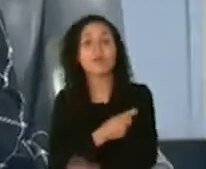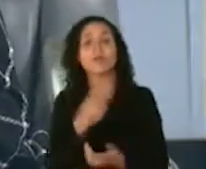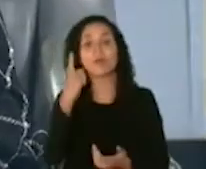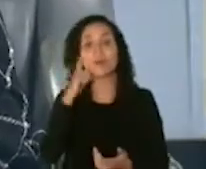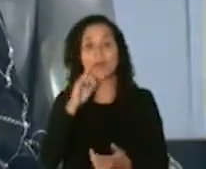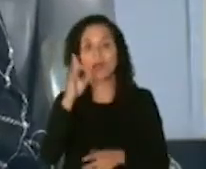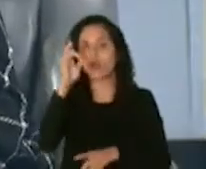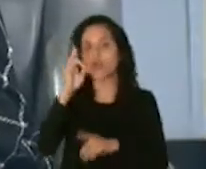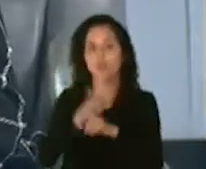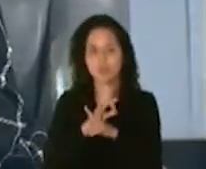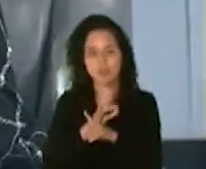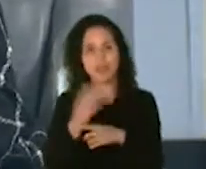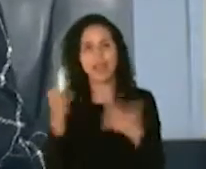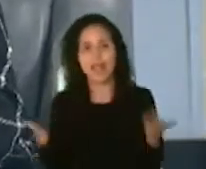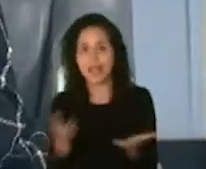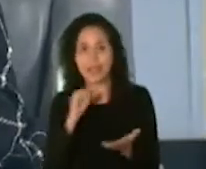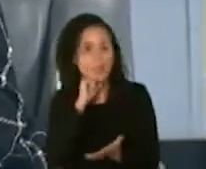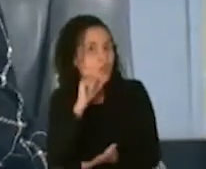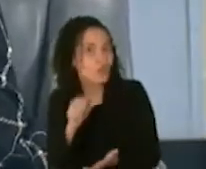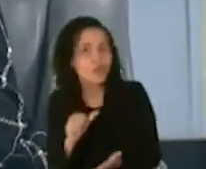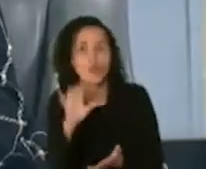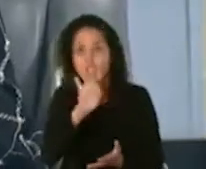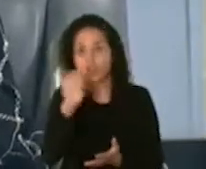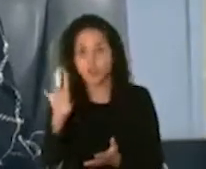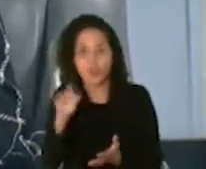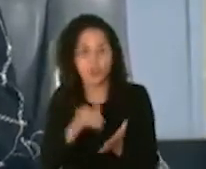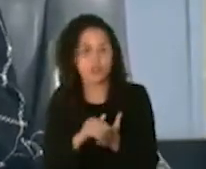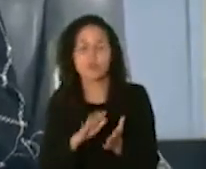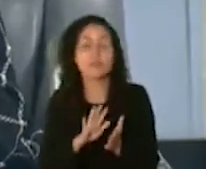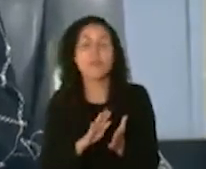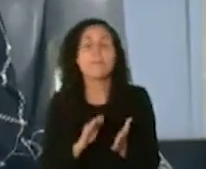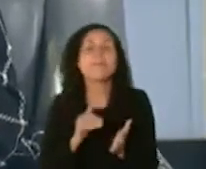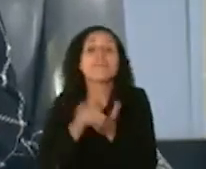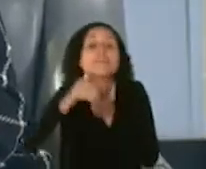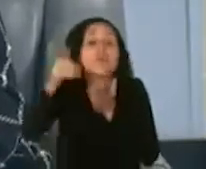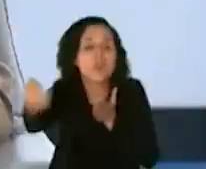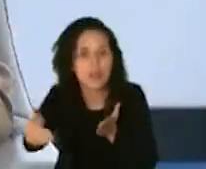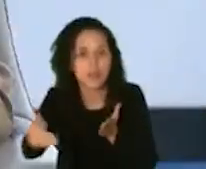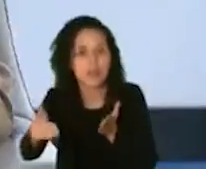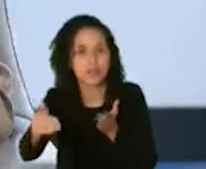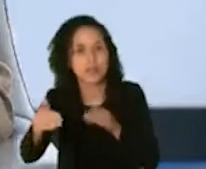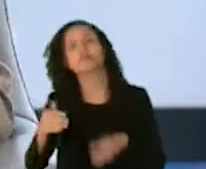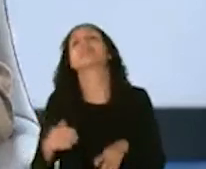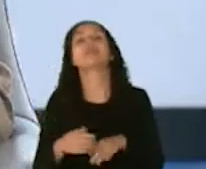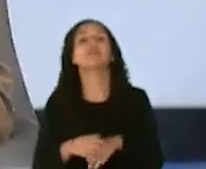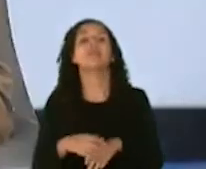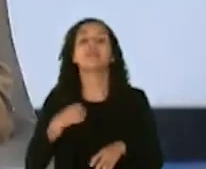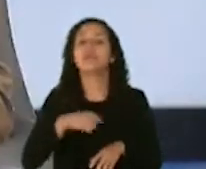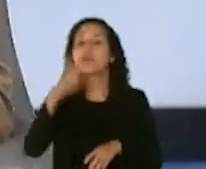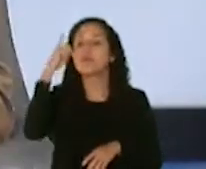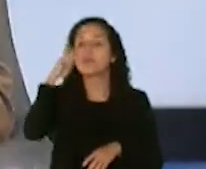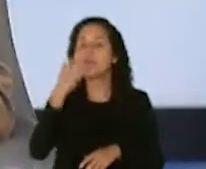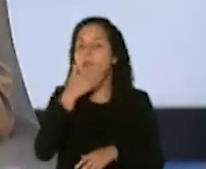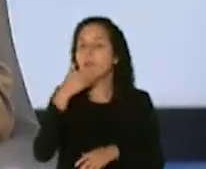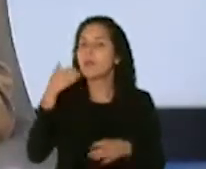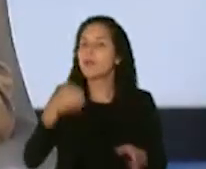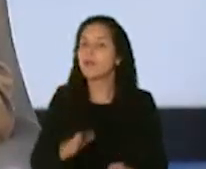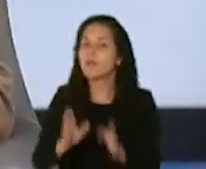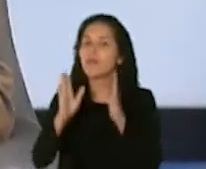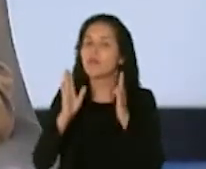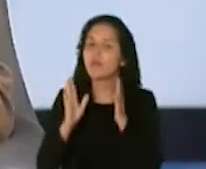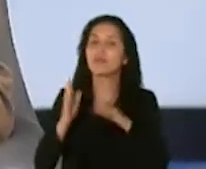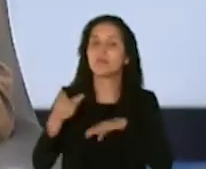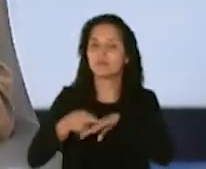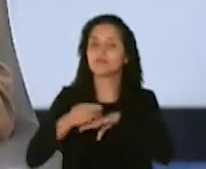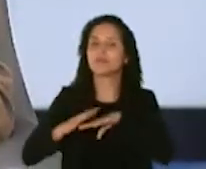88 mil vacunas aquí estamos hablando de sobre millones de vacunas yo creo que de la manera eficiente que podamos hacerlo a nivel